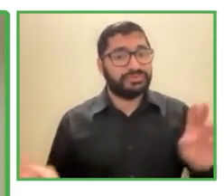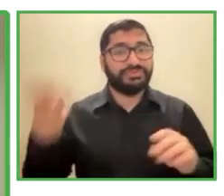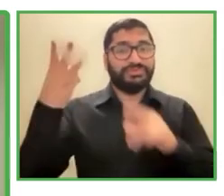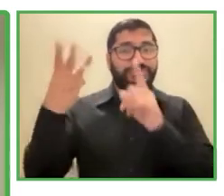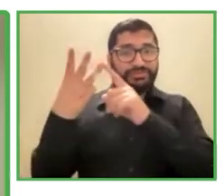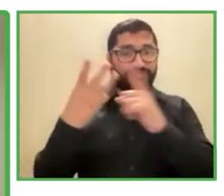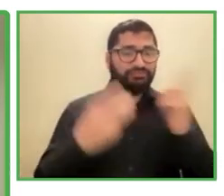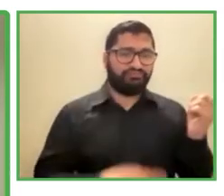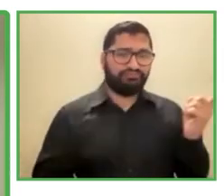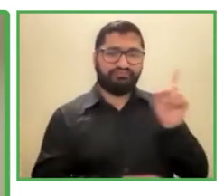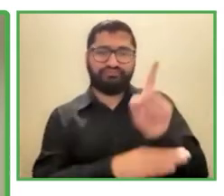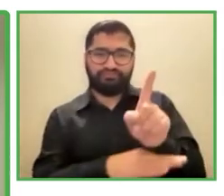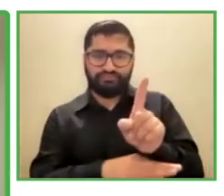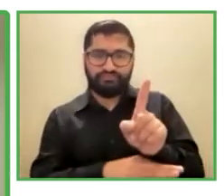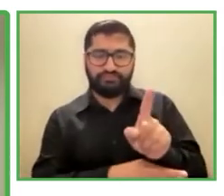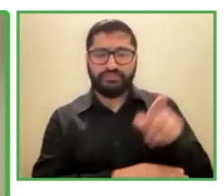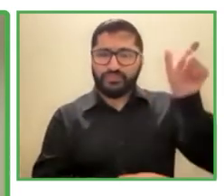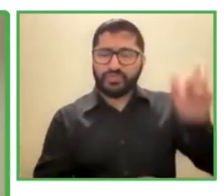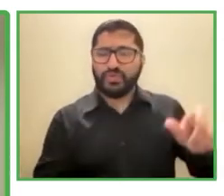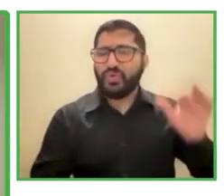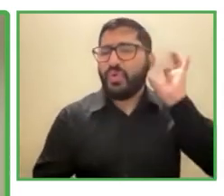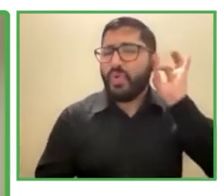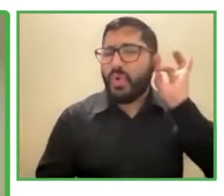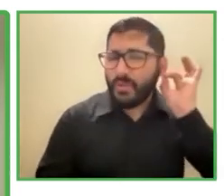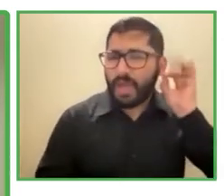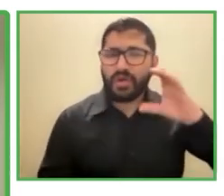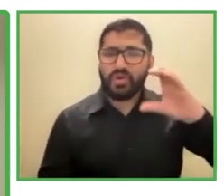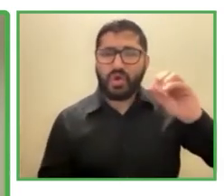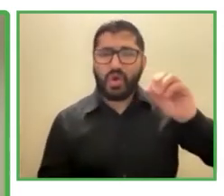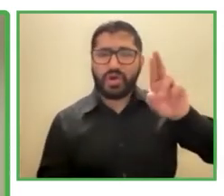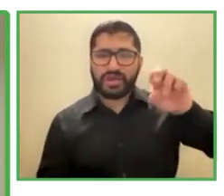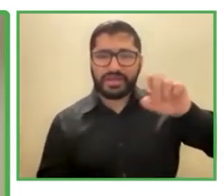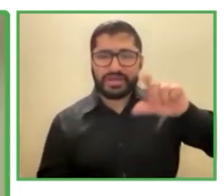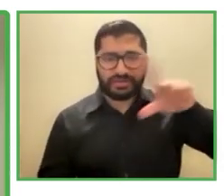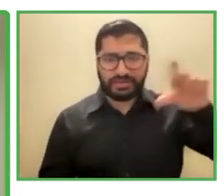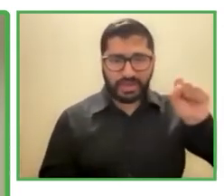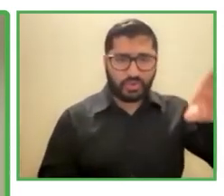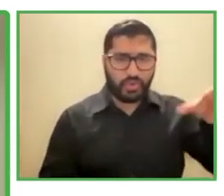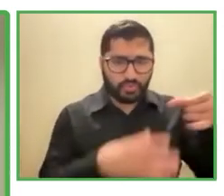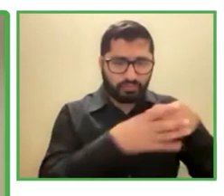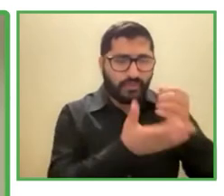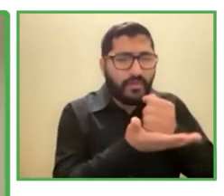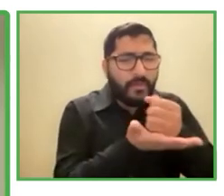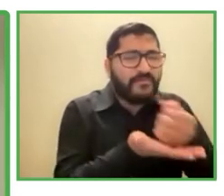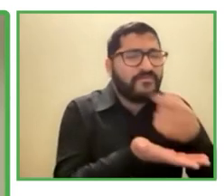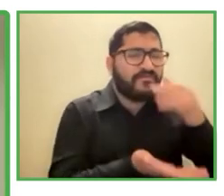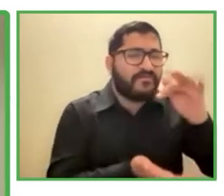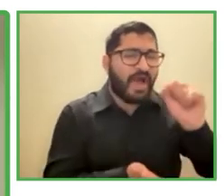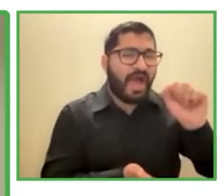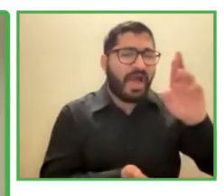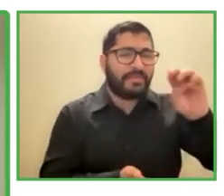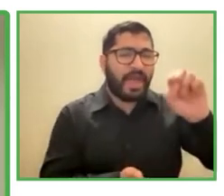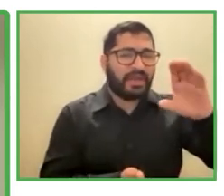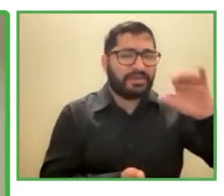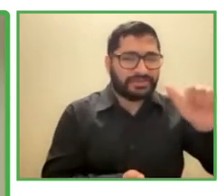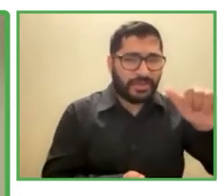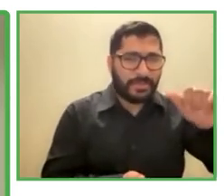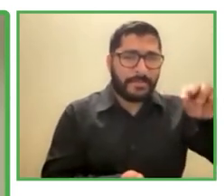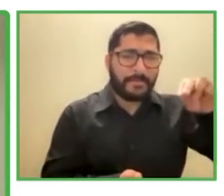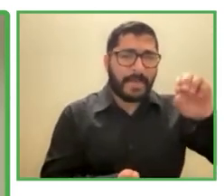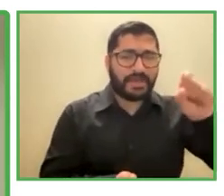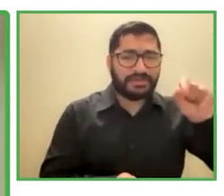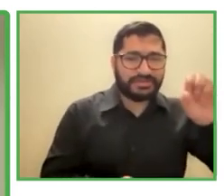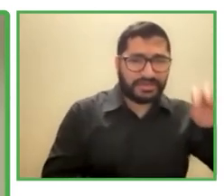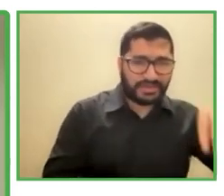Cornelia Cornelia es parte del equipo de Marien Farmacia Marien en Viena y parte